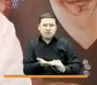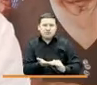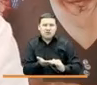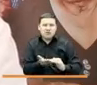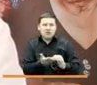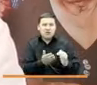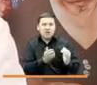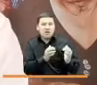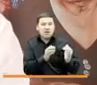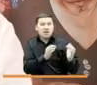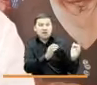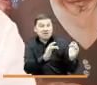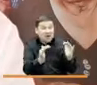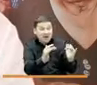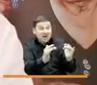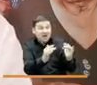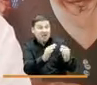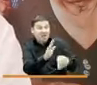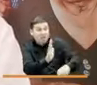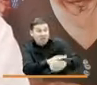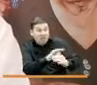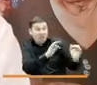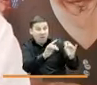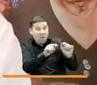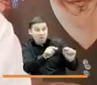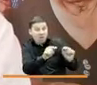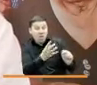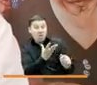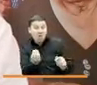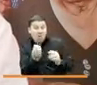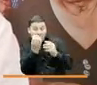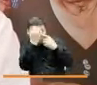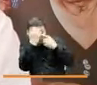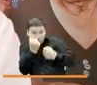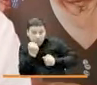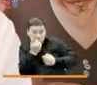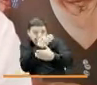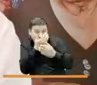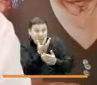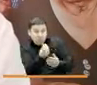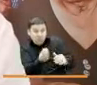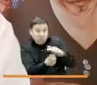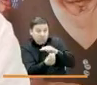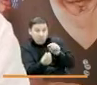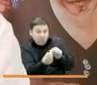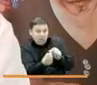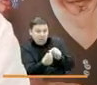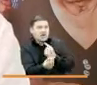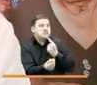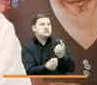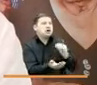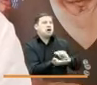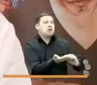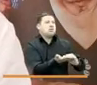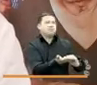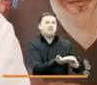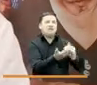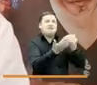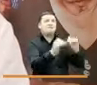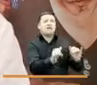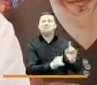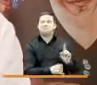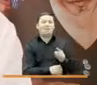siga desde que lastimosamente haya grupos subversivos en la zona pues no podremos decir que esto ya tiene un punto final